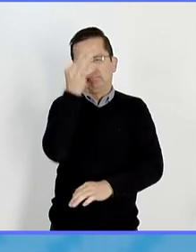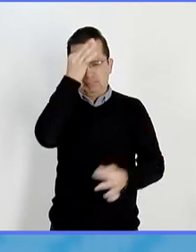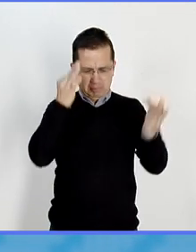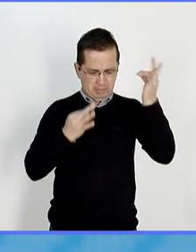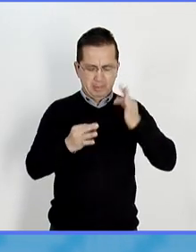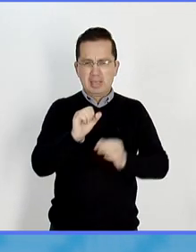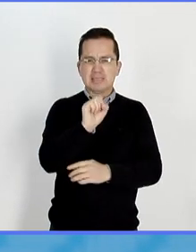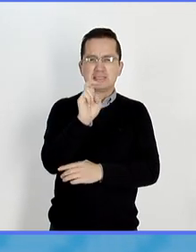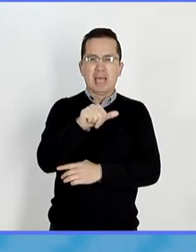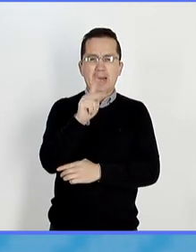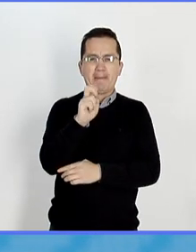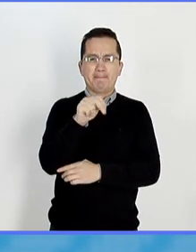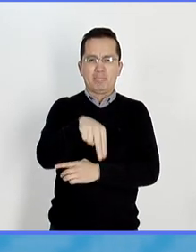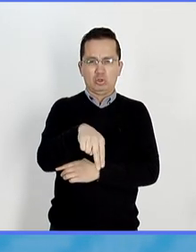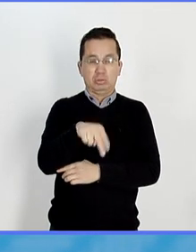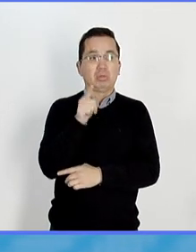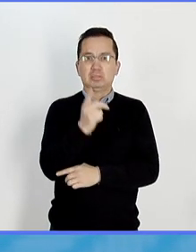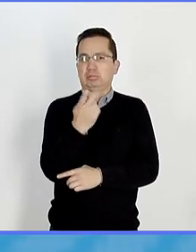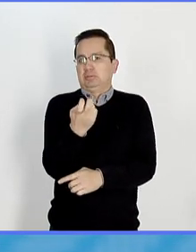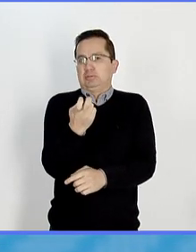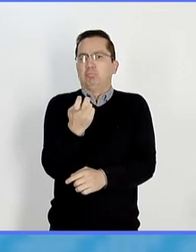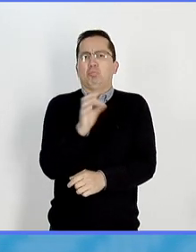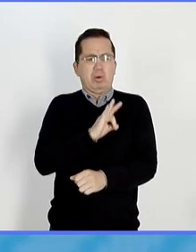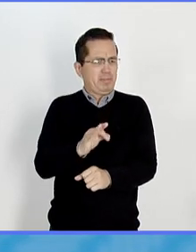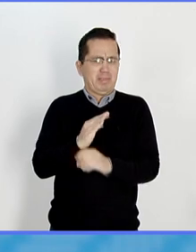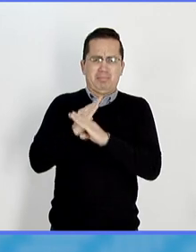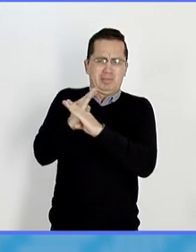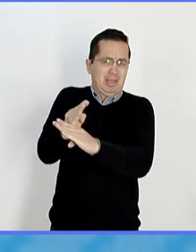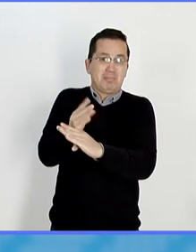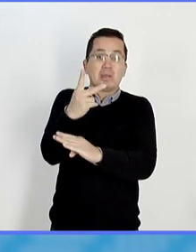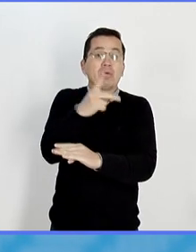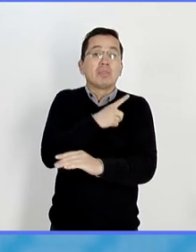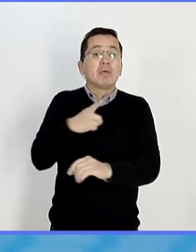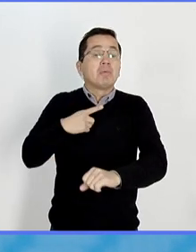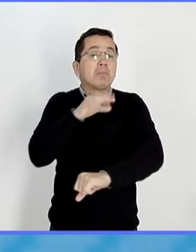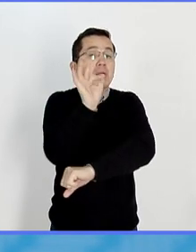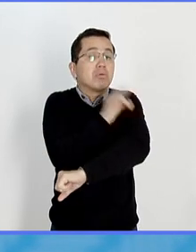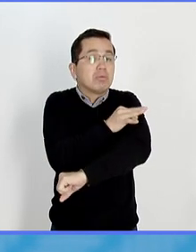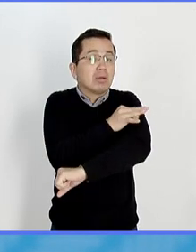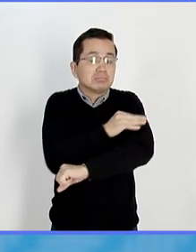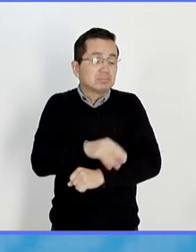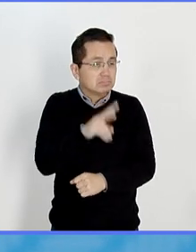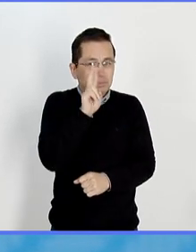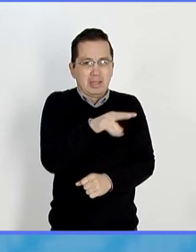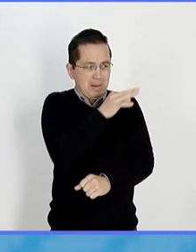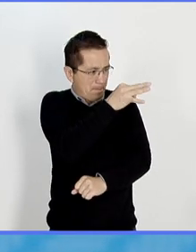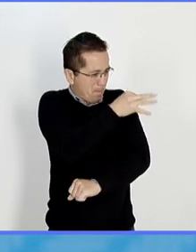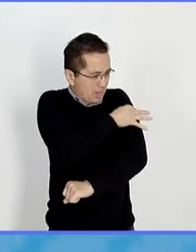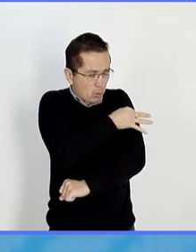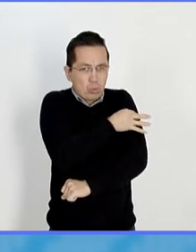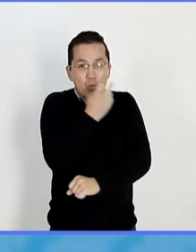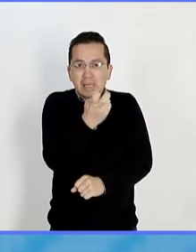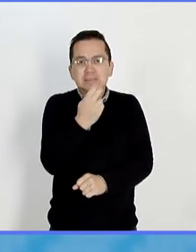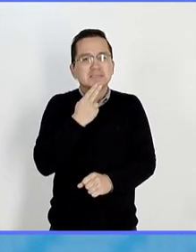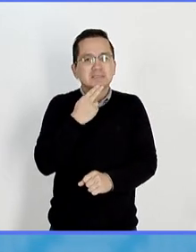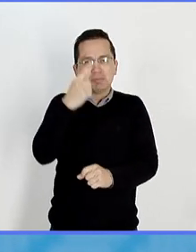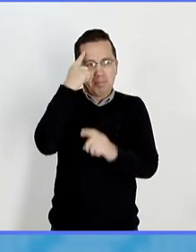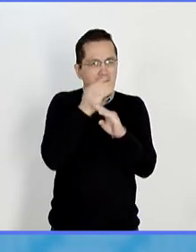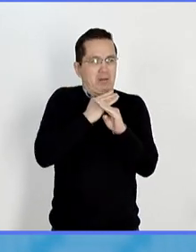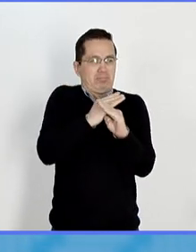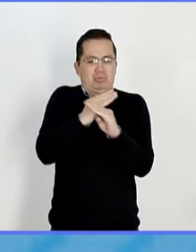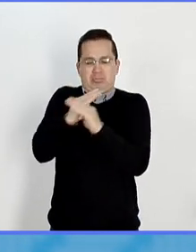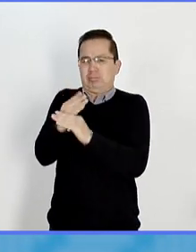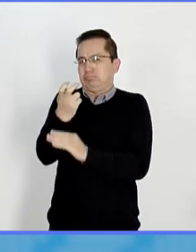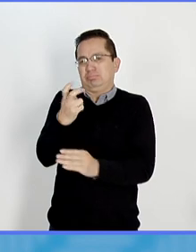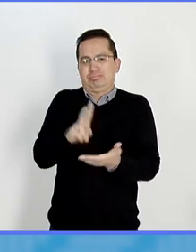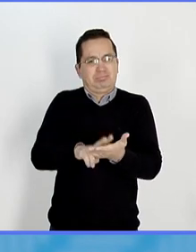fácilmente. Entonces, protegernos con vacunas es una condición sine qua non. Tenemos que protegernos con vacunas.